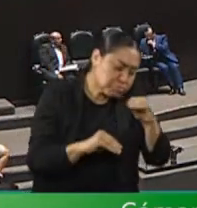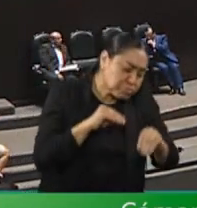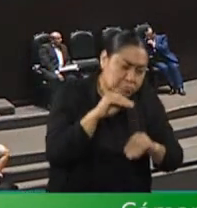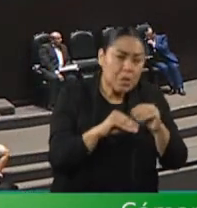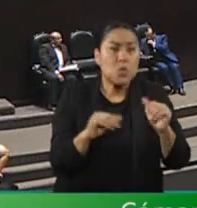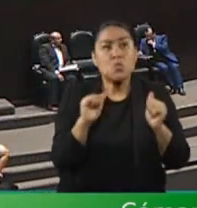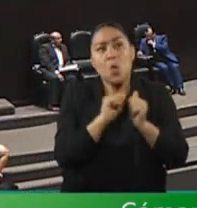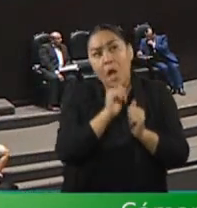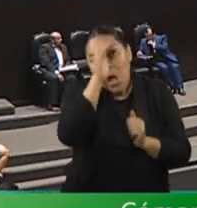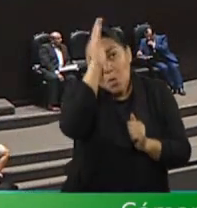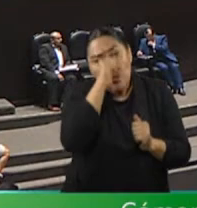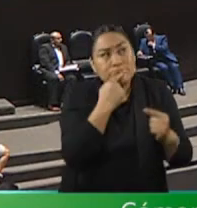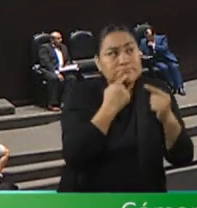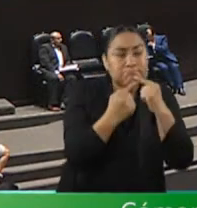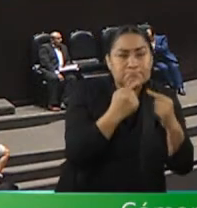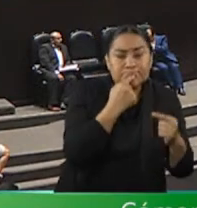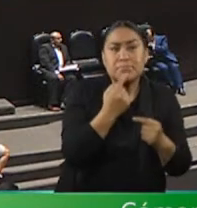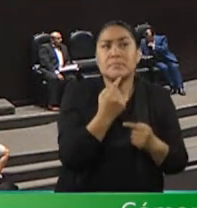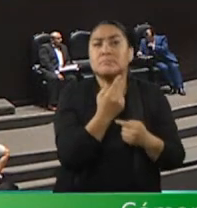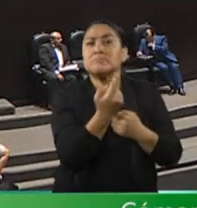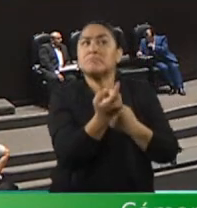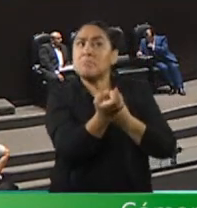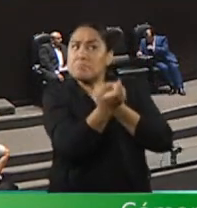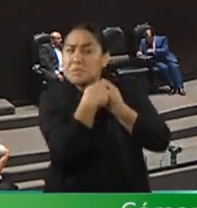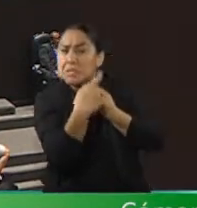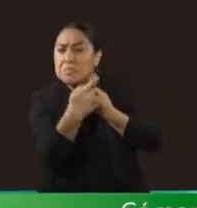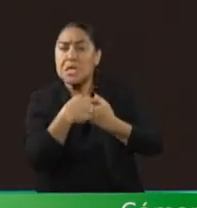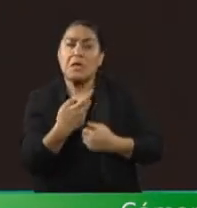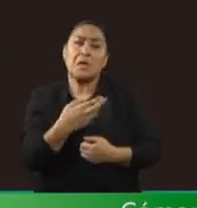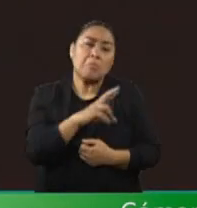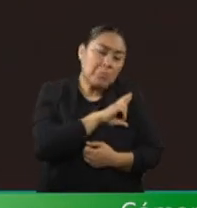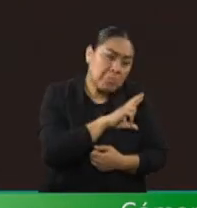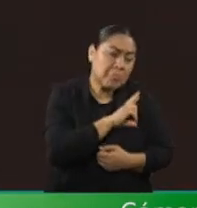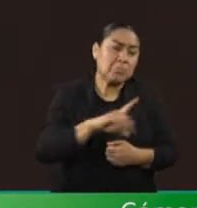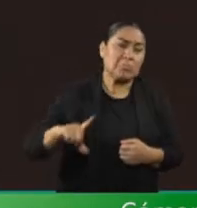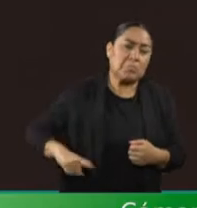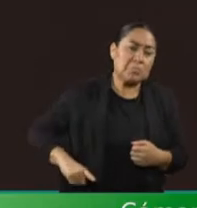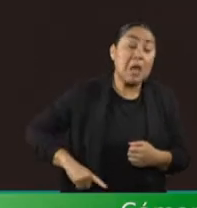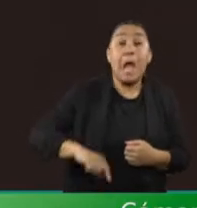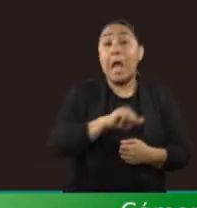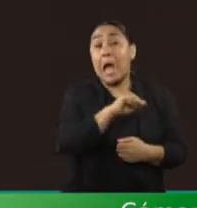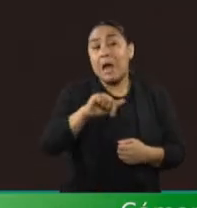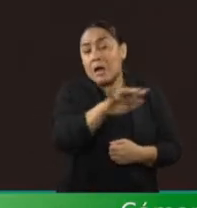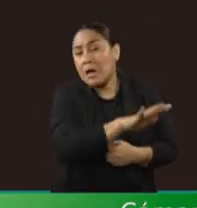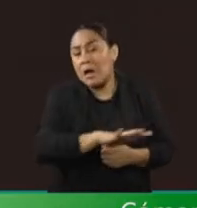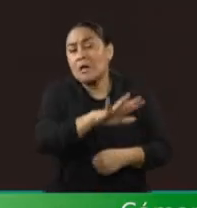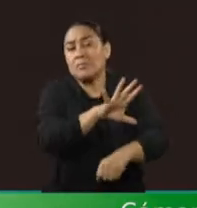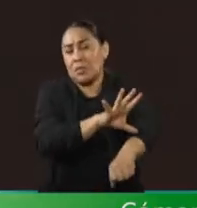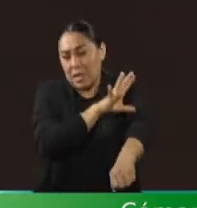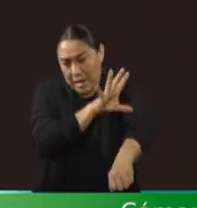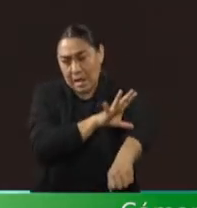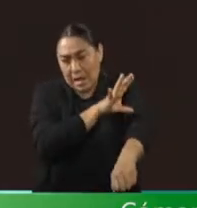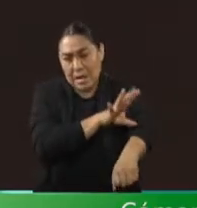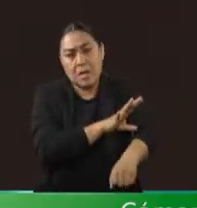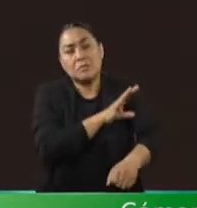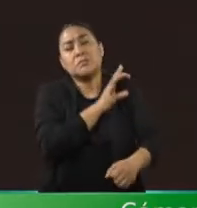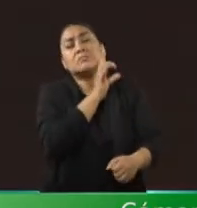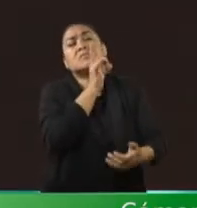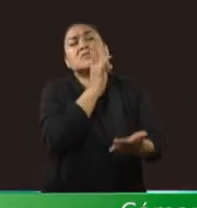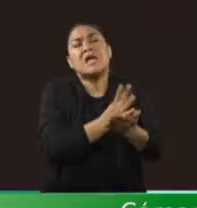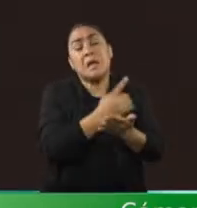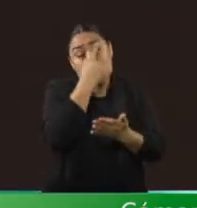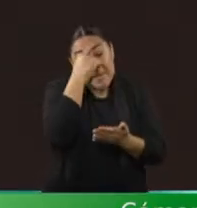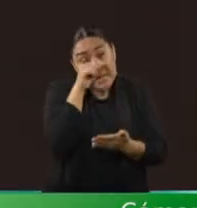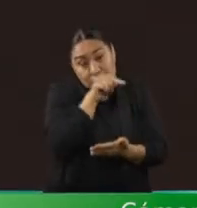convenios de participación y de inversión pública-privada en materia energética vinculados directamente a la generación de